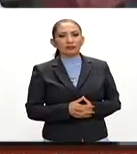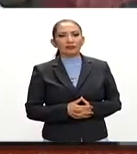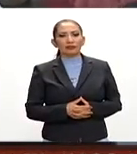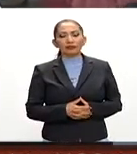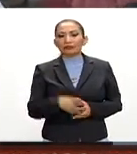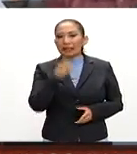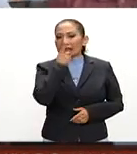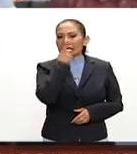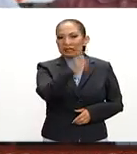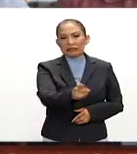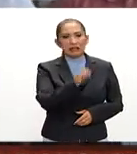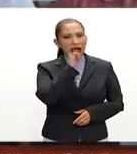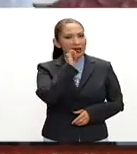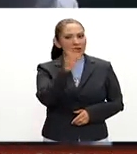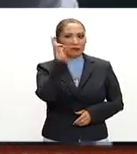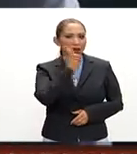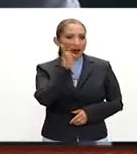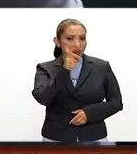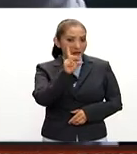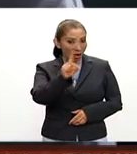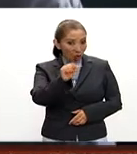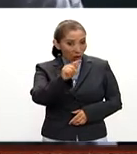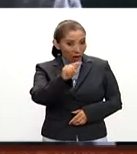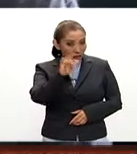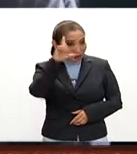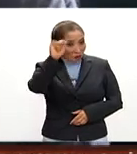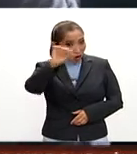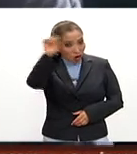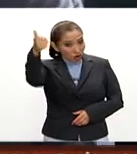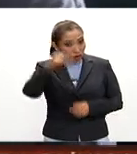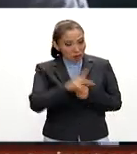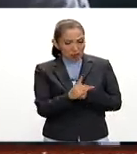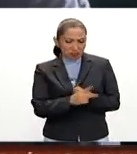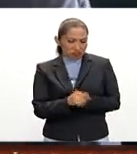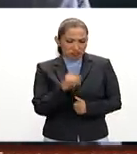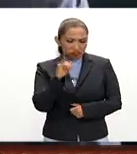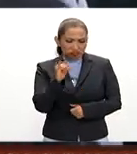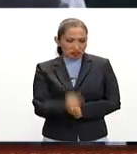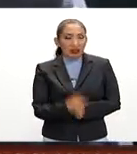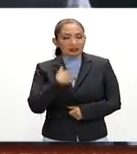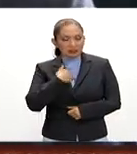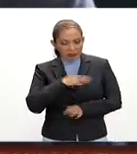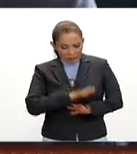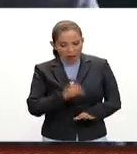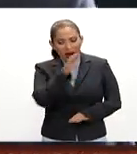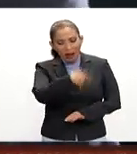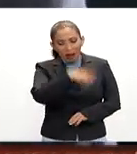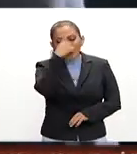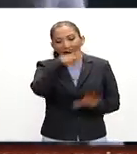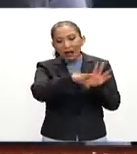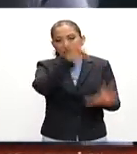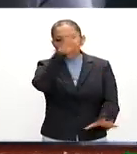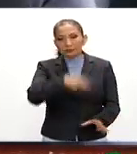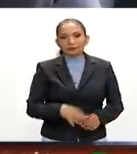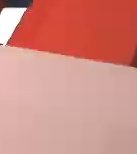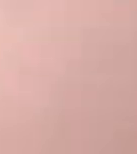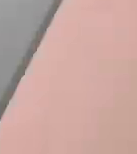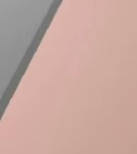Dijo que no hay indicios de que Duarte haya salido del país y que ya se trabaja para localizarlo.